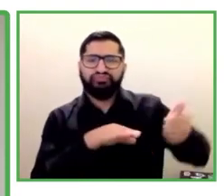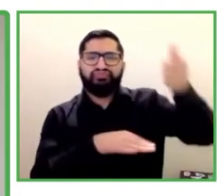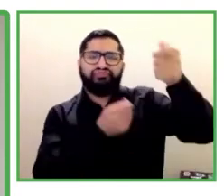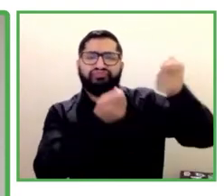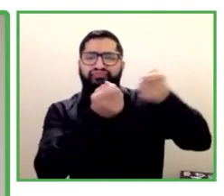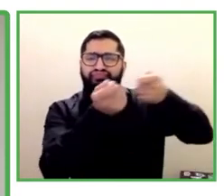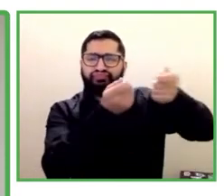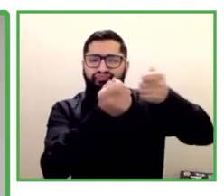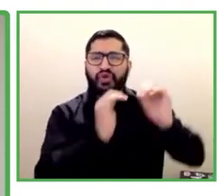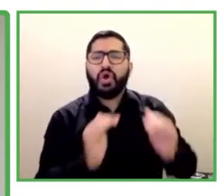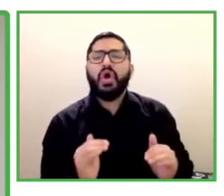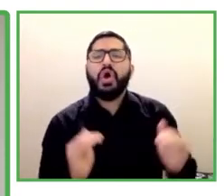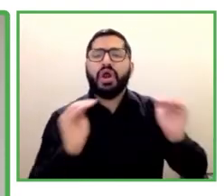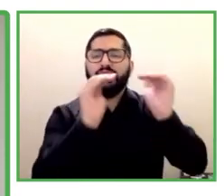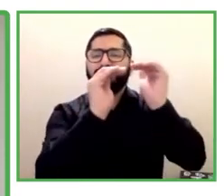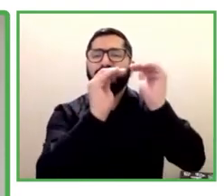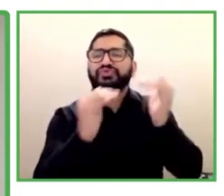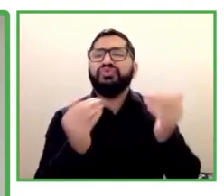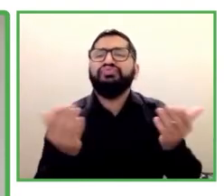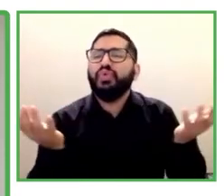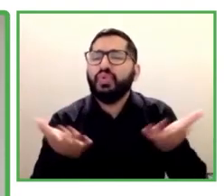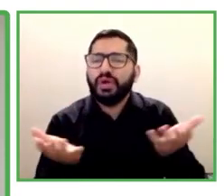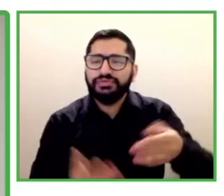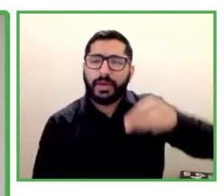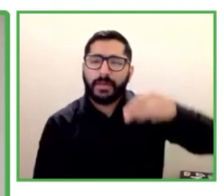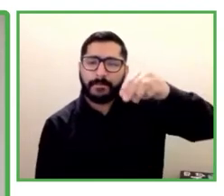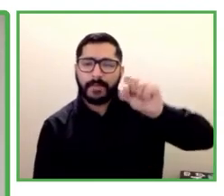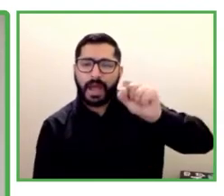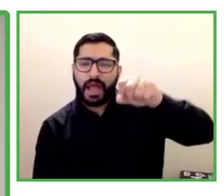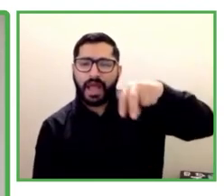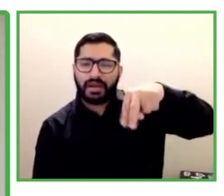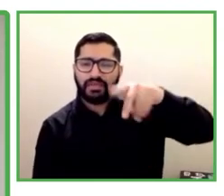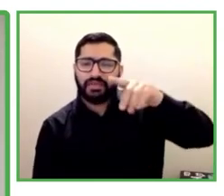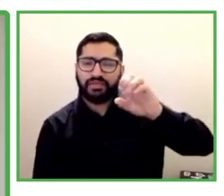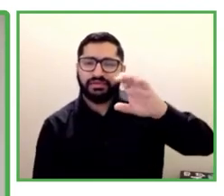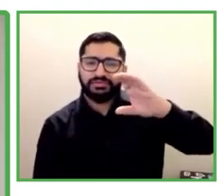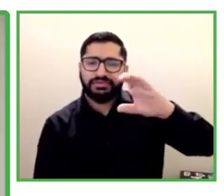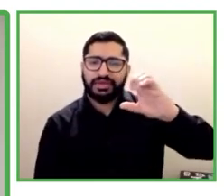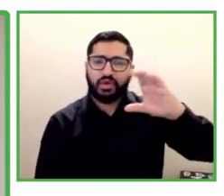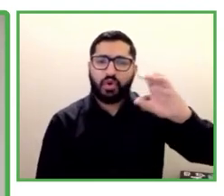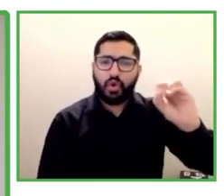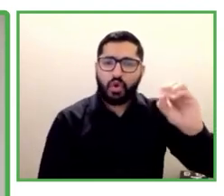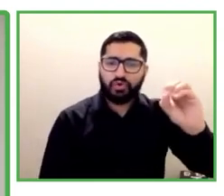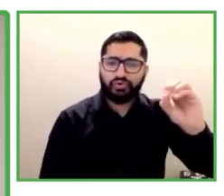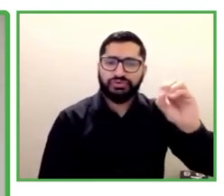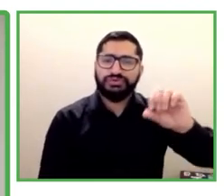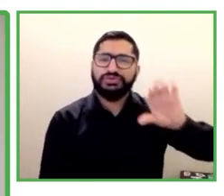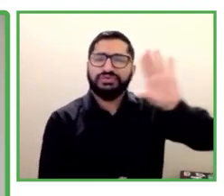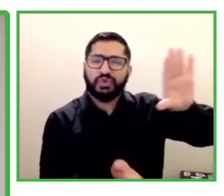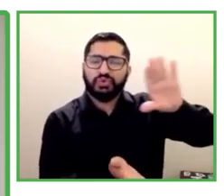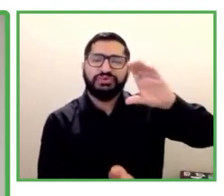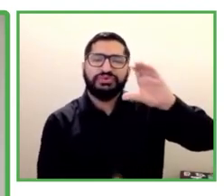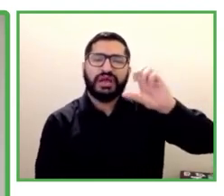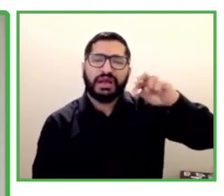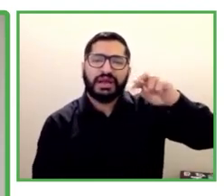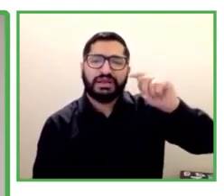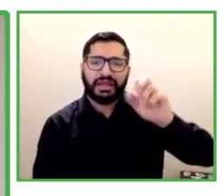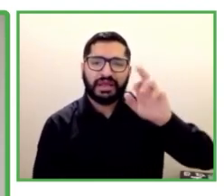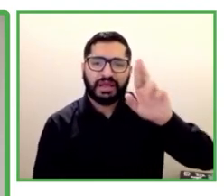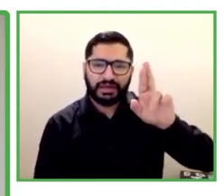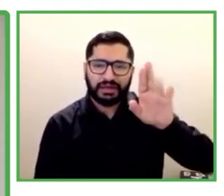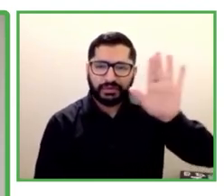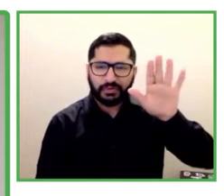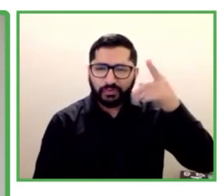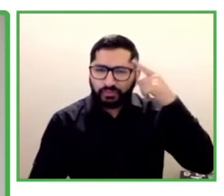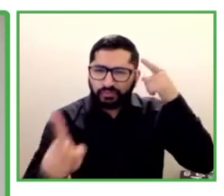Manziel Center sin fines de lucro, que se concentra en las personas con discapacidades y tiene